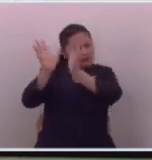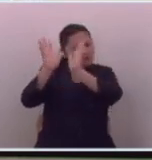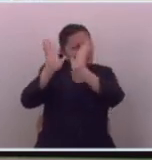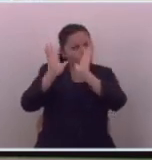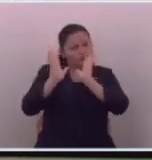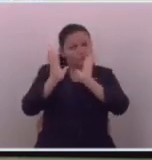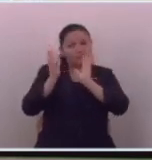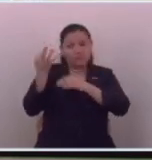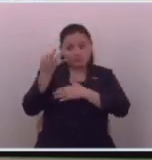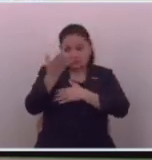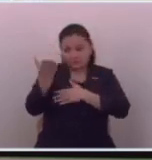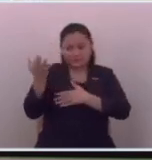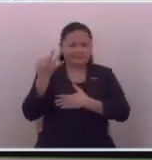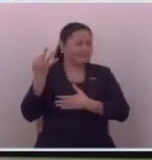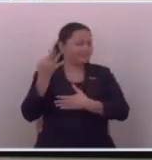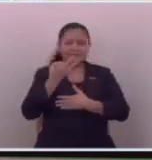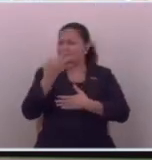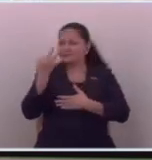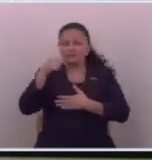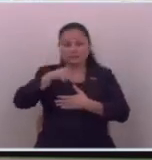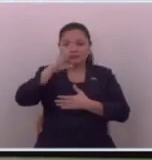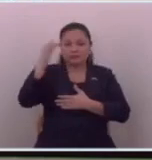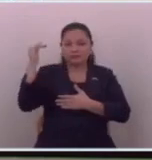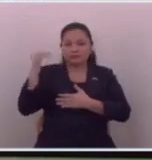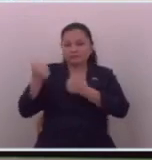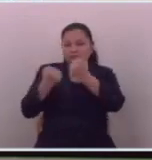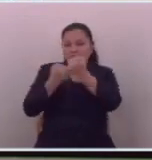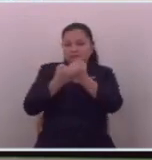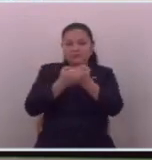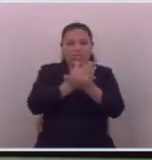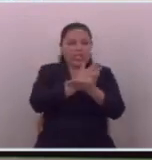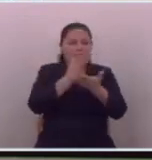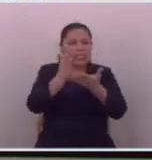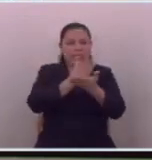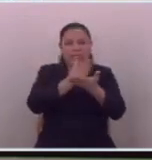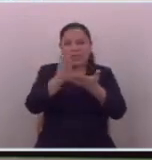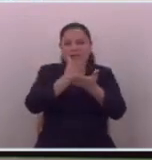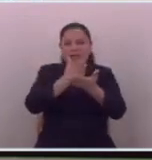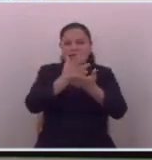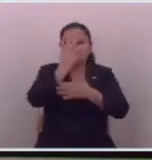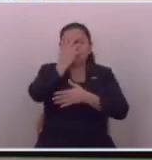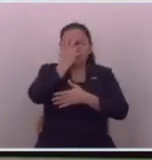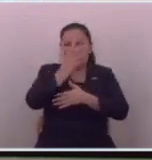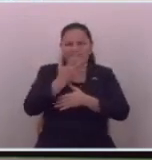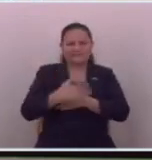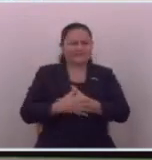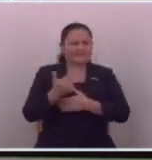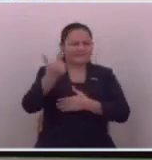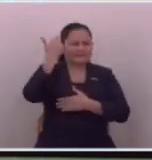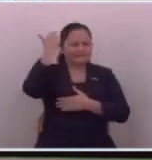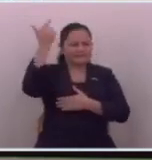aquí no los necesitamos si a este país no le aportan nada sinvergüenzas